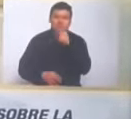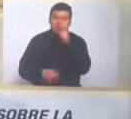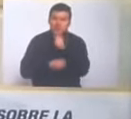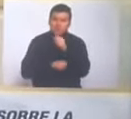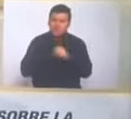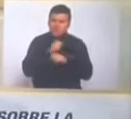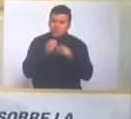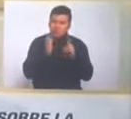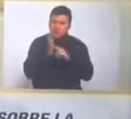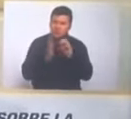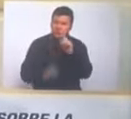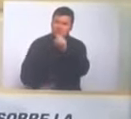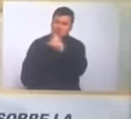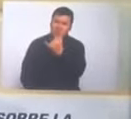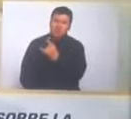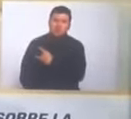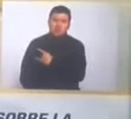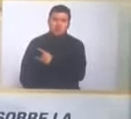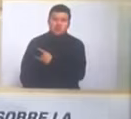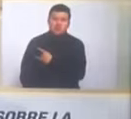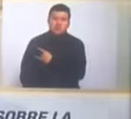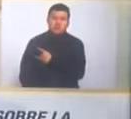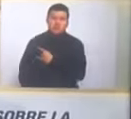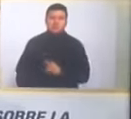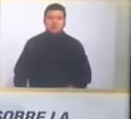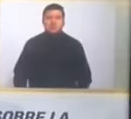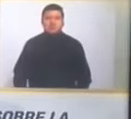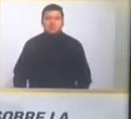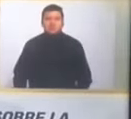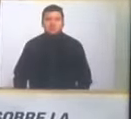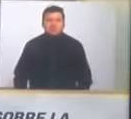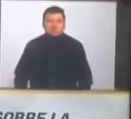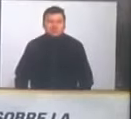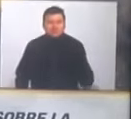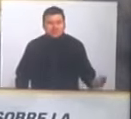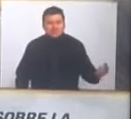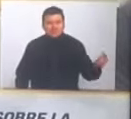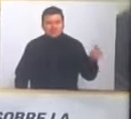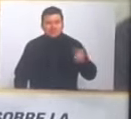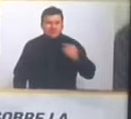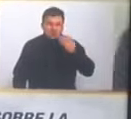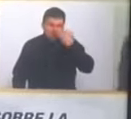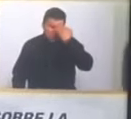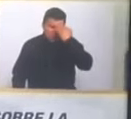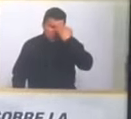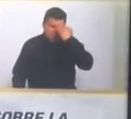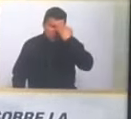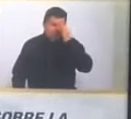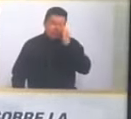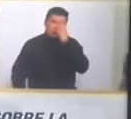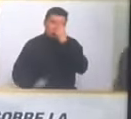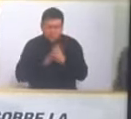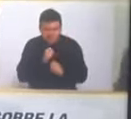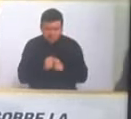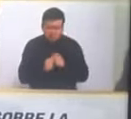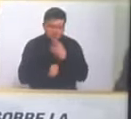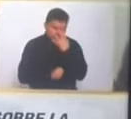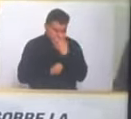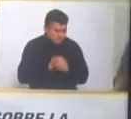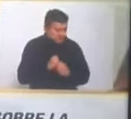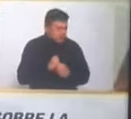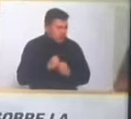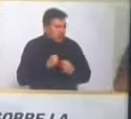vez en el 2006 usted todavía estaba en la universidad nos venimos dando una vela cada cuatro años